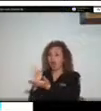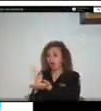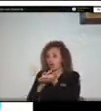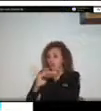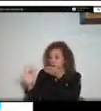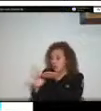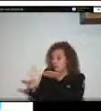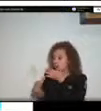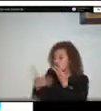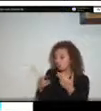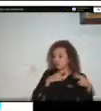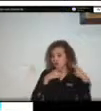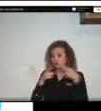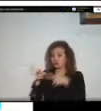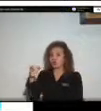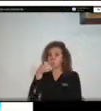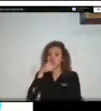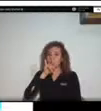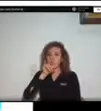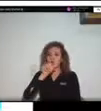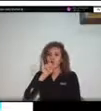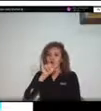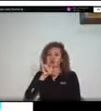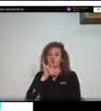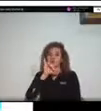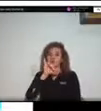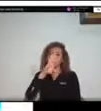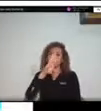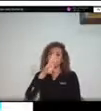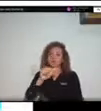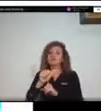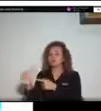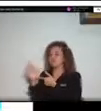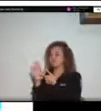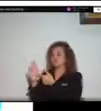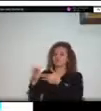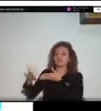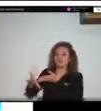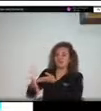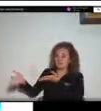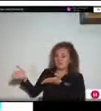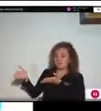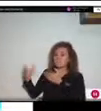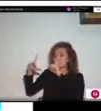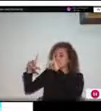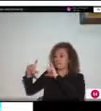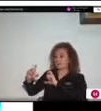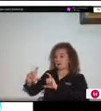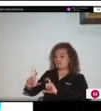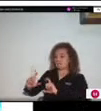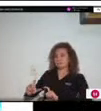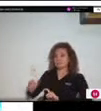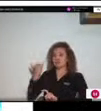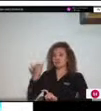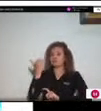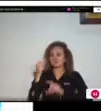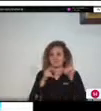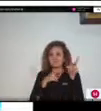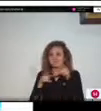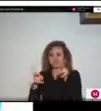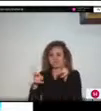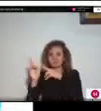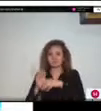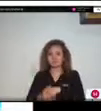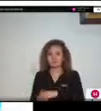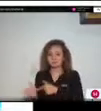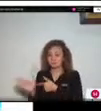Guayuriva por eso quise traer a esta presentación varias fotografías esta es una fotografía que nos muestra la